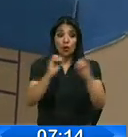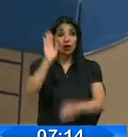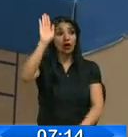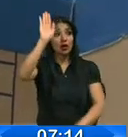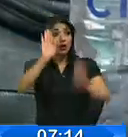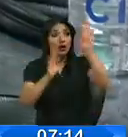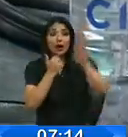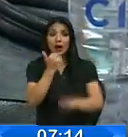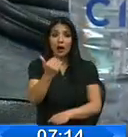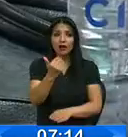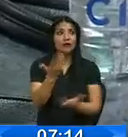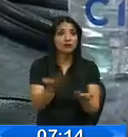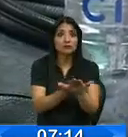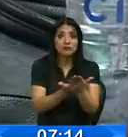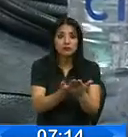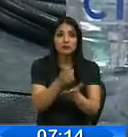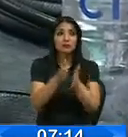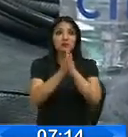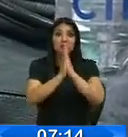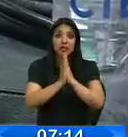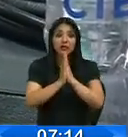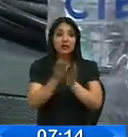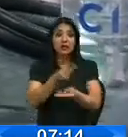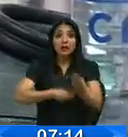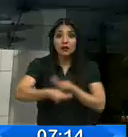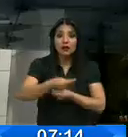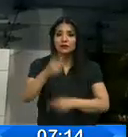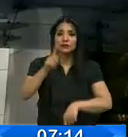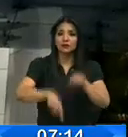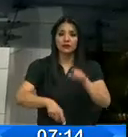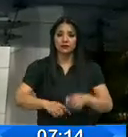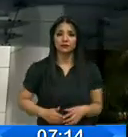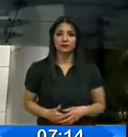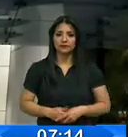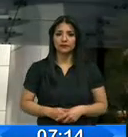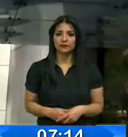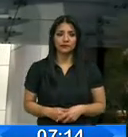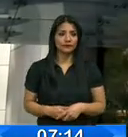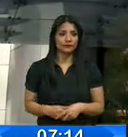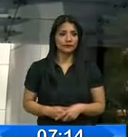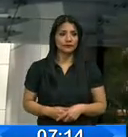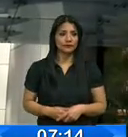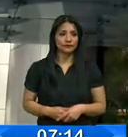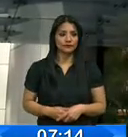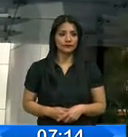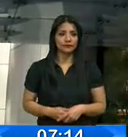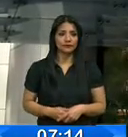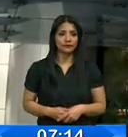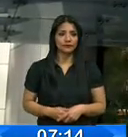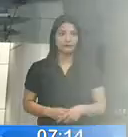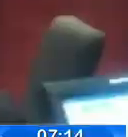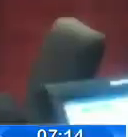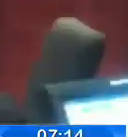argumentos o solicitar medidas de reparación, informó Patricia Aldaz.